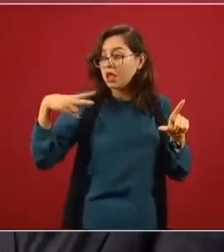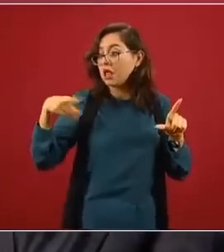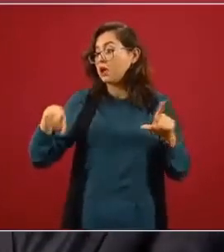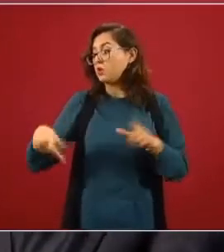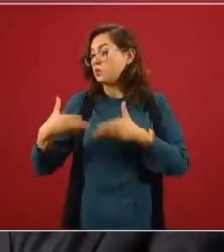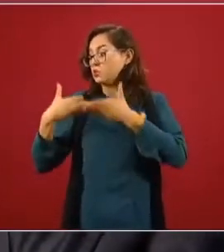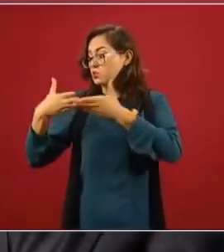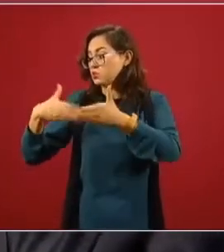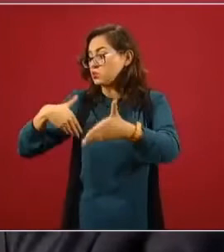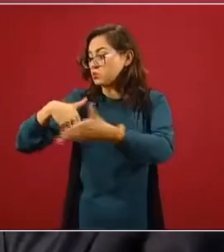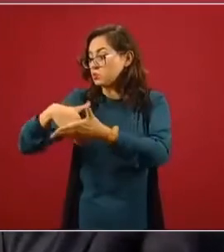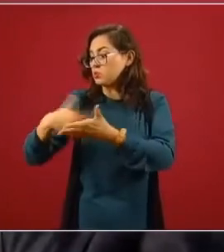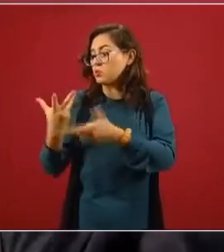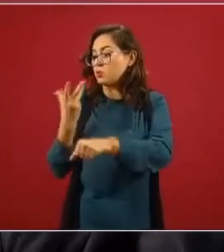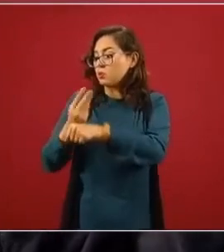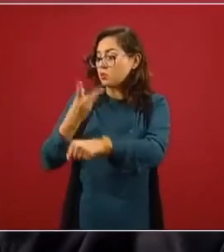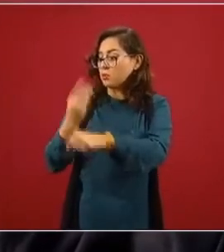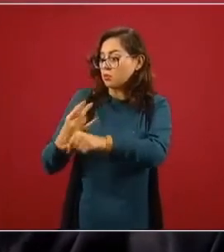modernizar.